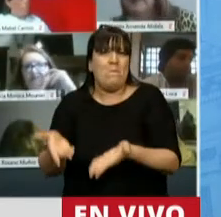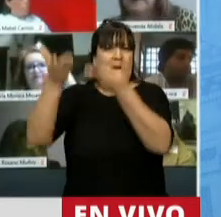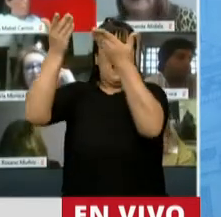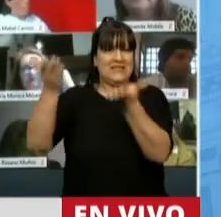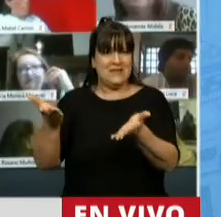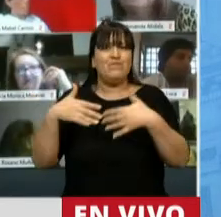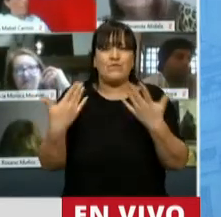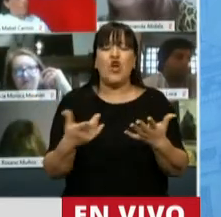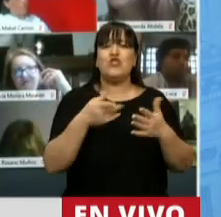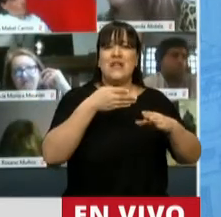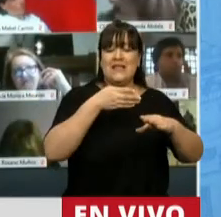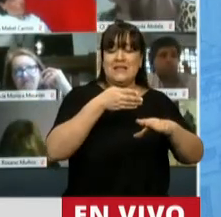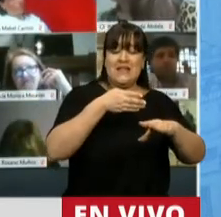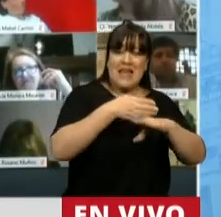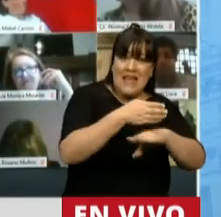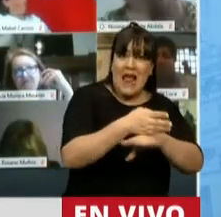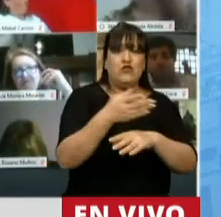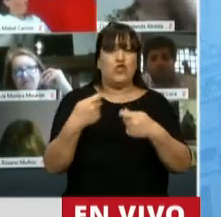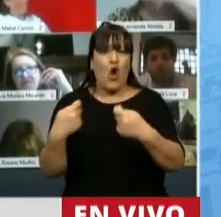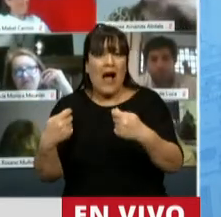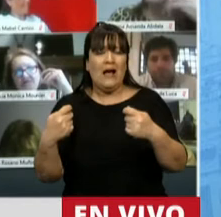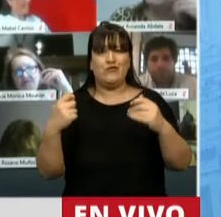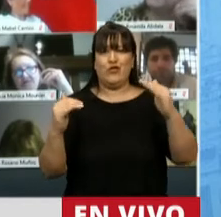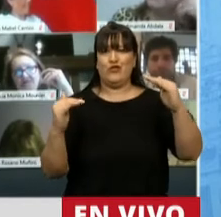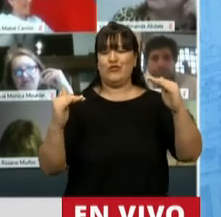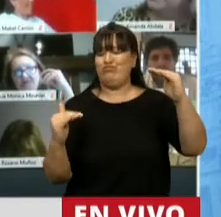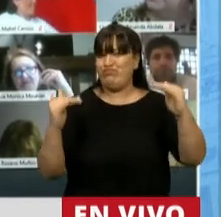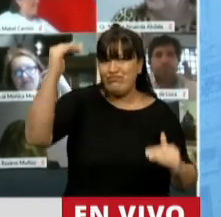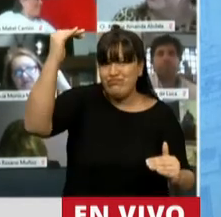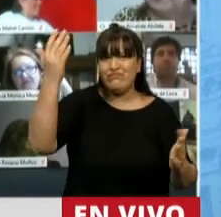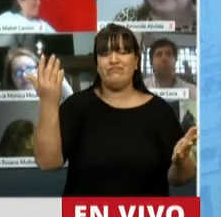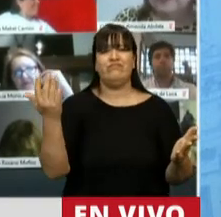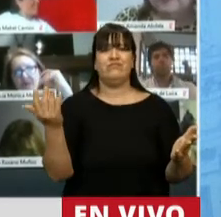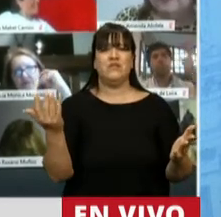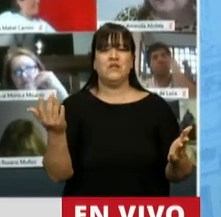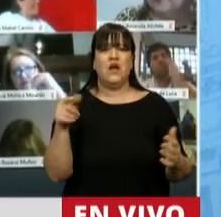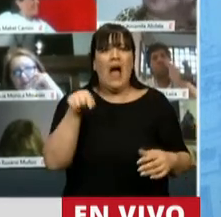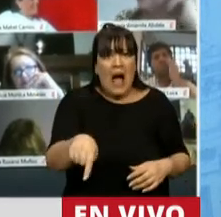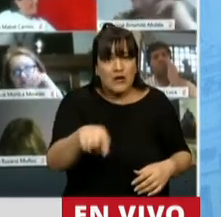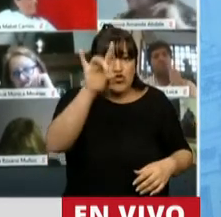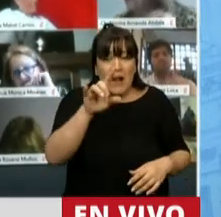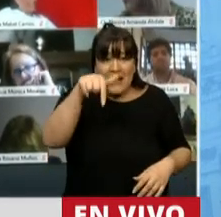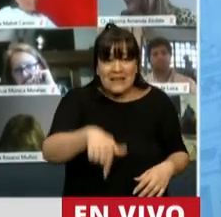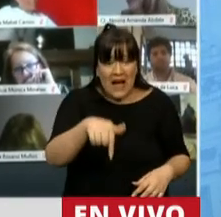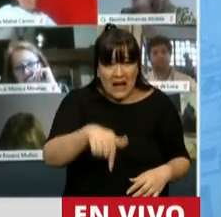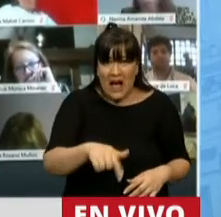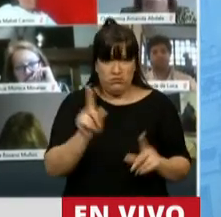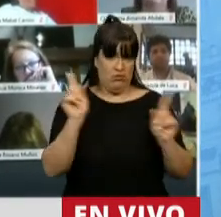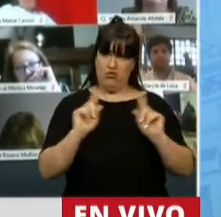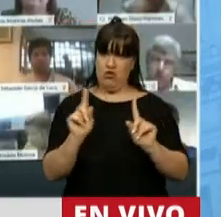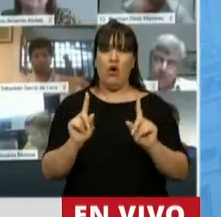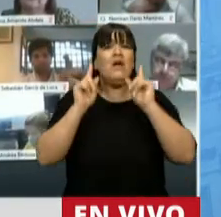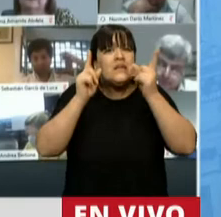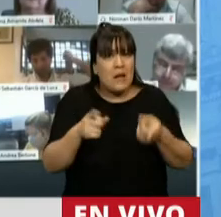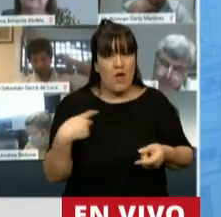déficit en base al PBI aumente considerablemente. Pero esto no se dio solamente acá, donde además de